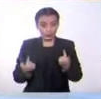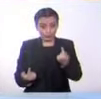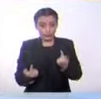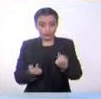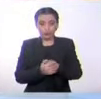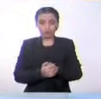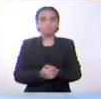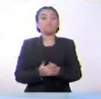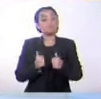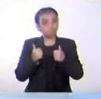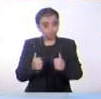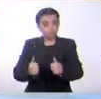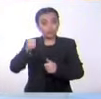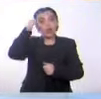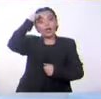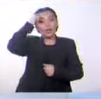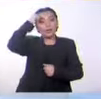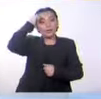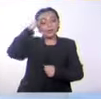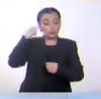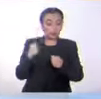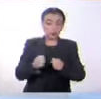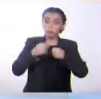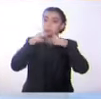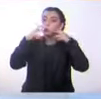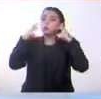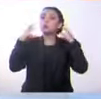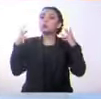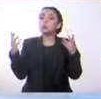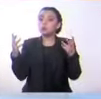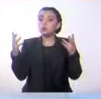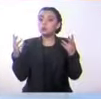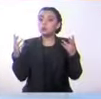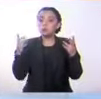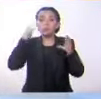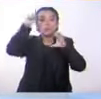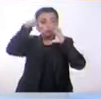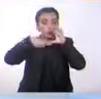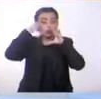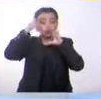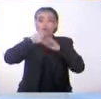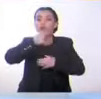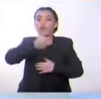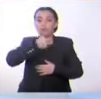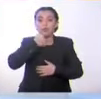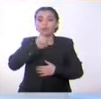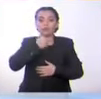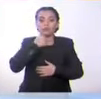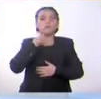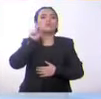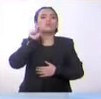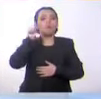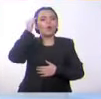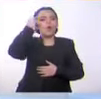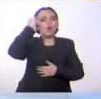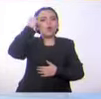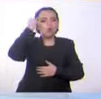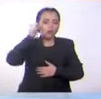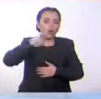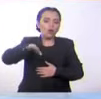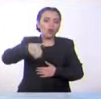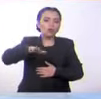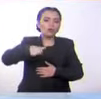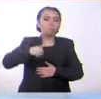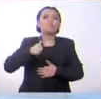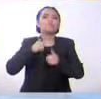en este video y espero que todo esto que hemos dicho hoy te sea muy útil y te sirva